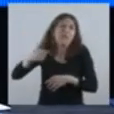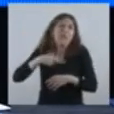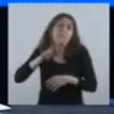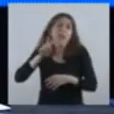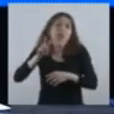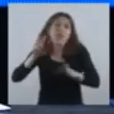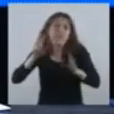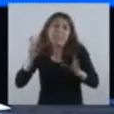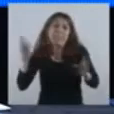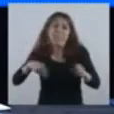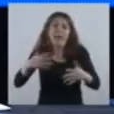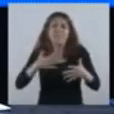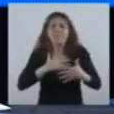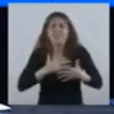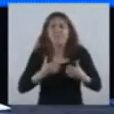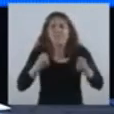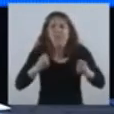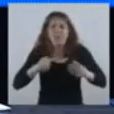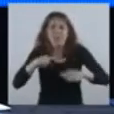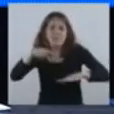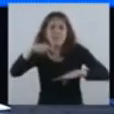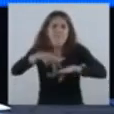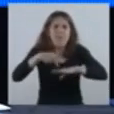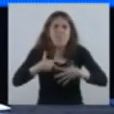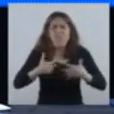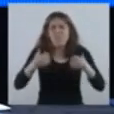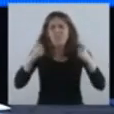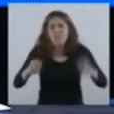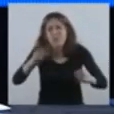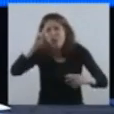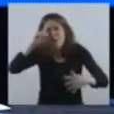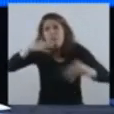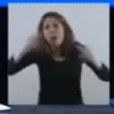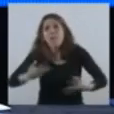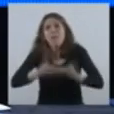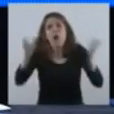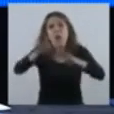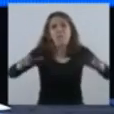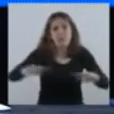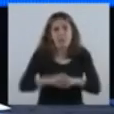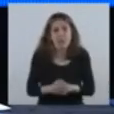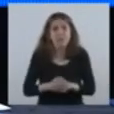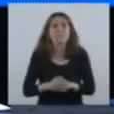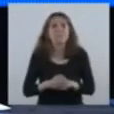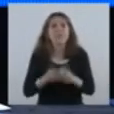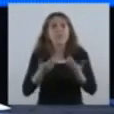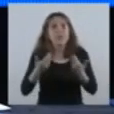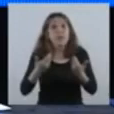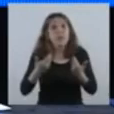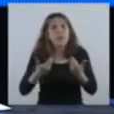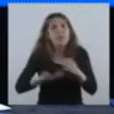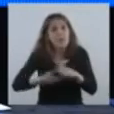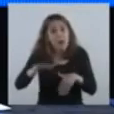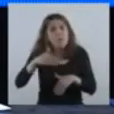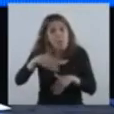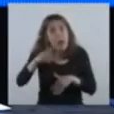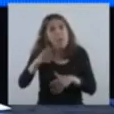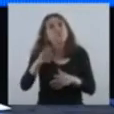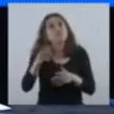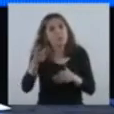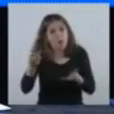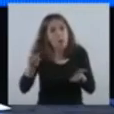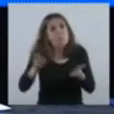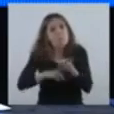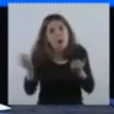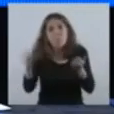le ponemos el pecho, nos ponemos de pie, y nos comprometemos con nuestra gente. Vamos, vamos a hacerlo una vez más.